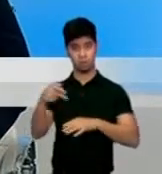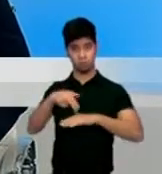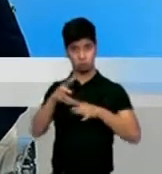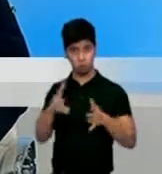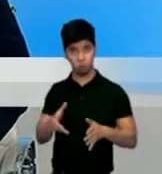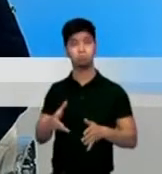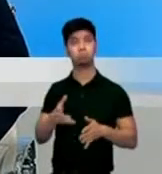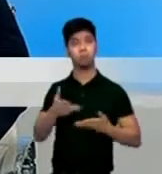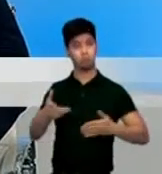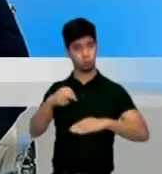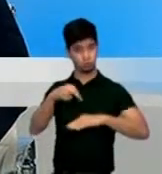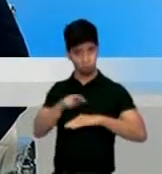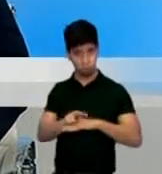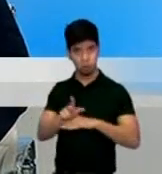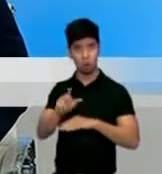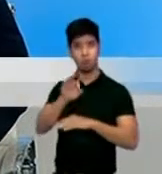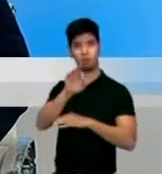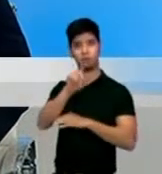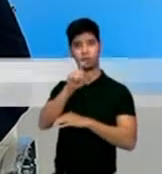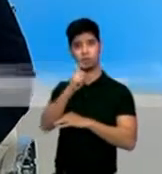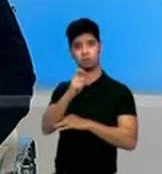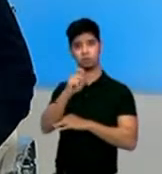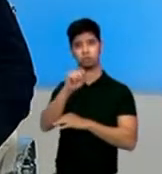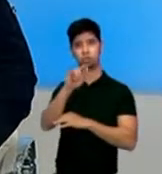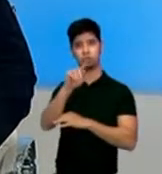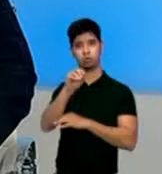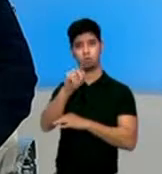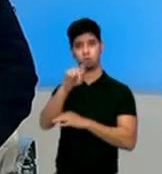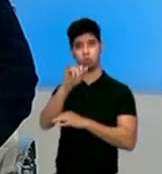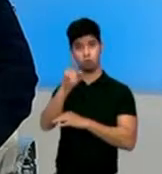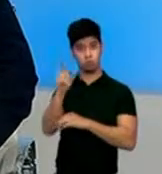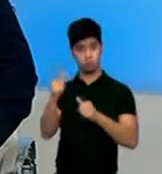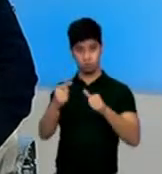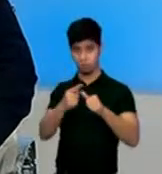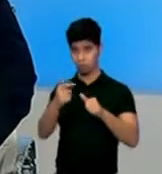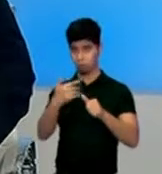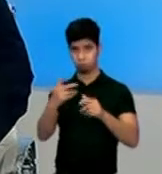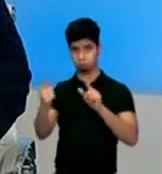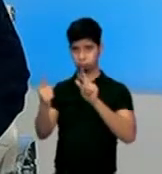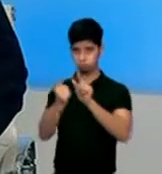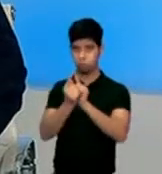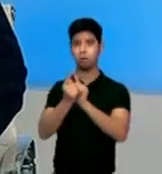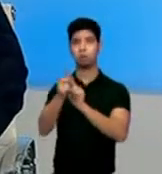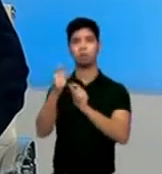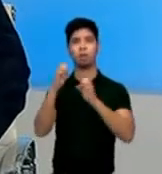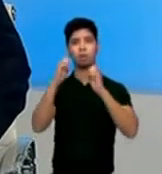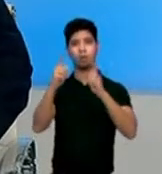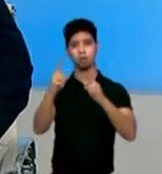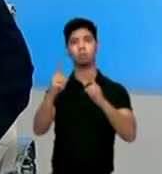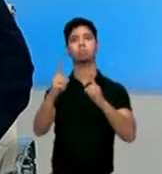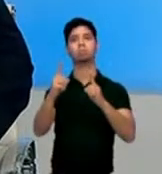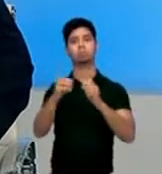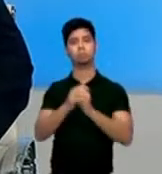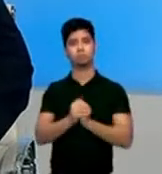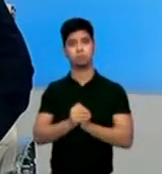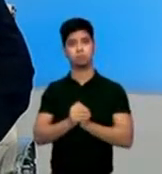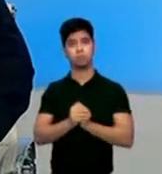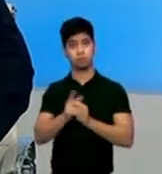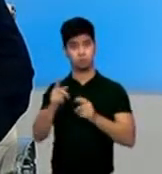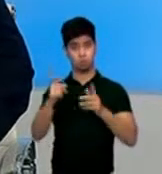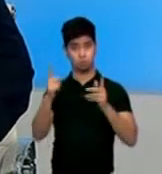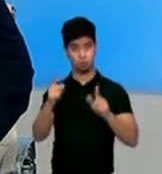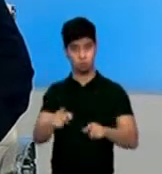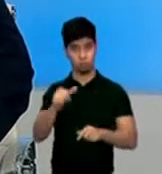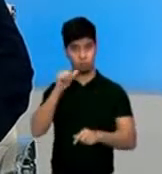cepa. Se trata de Félix Soto Toro, quien será uno de los oradores principales del primer encuentro para la educación STEAM, que se llevará a cabo